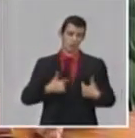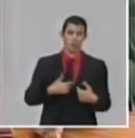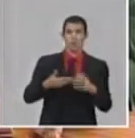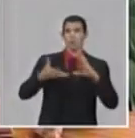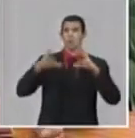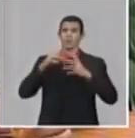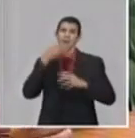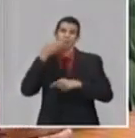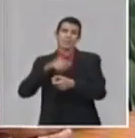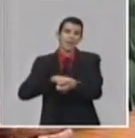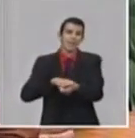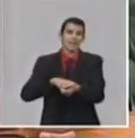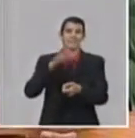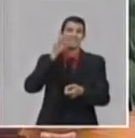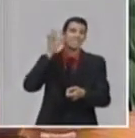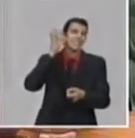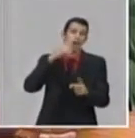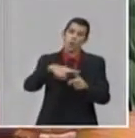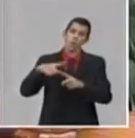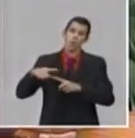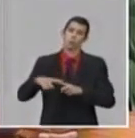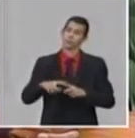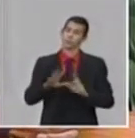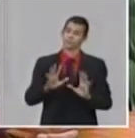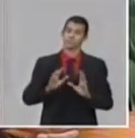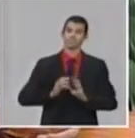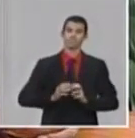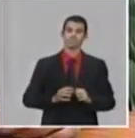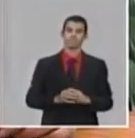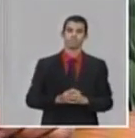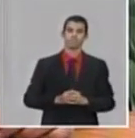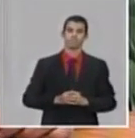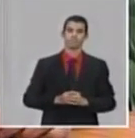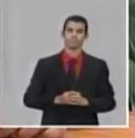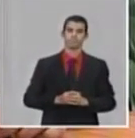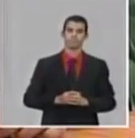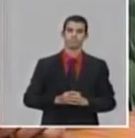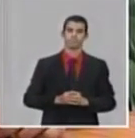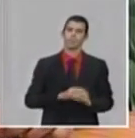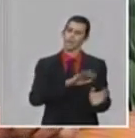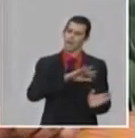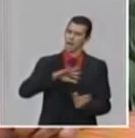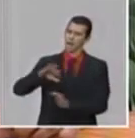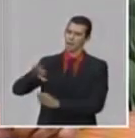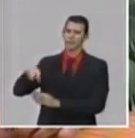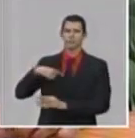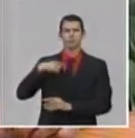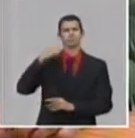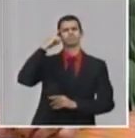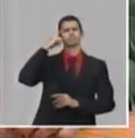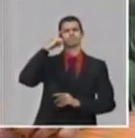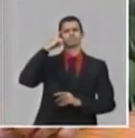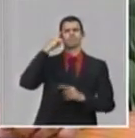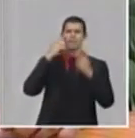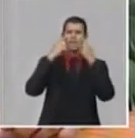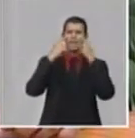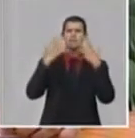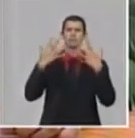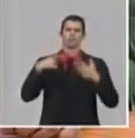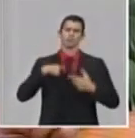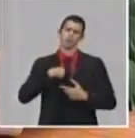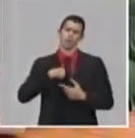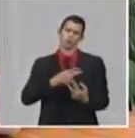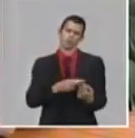la medicina. Yo también quería expresar, y considero que es mi responsabilidad,